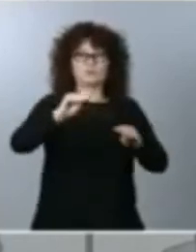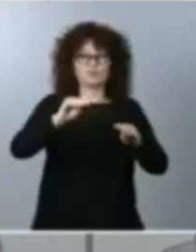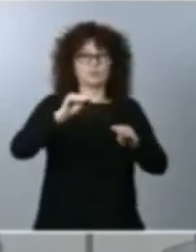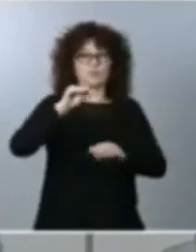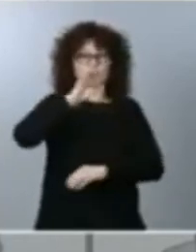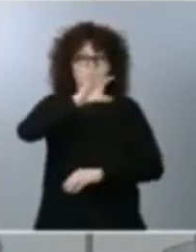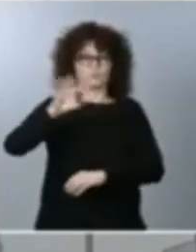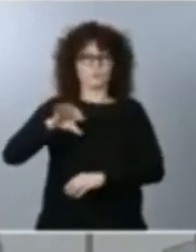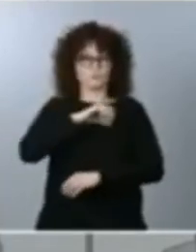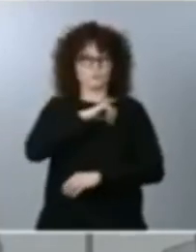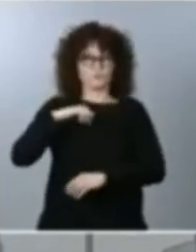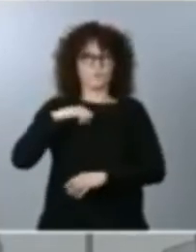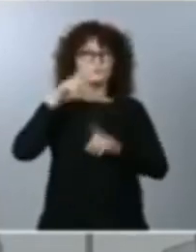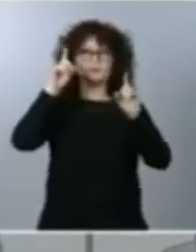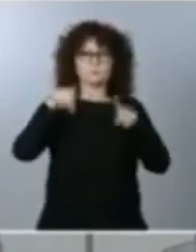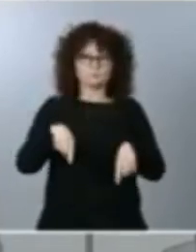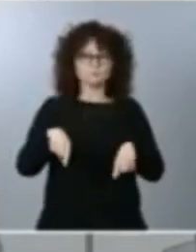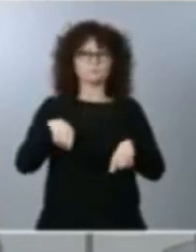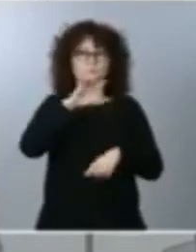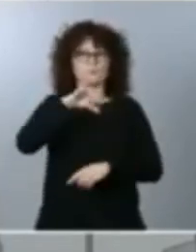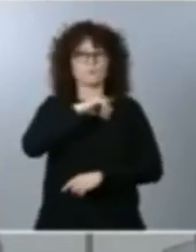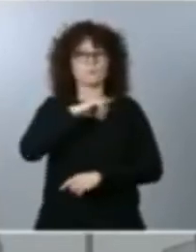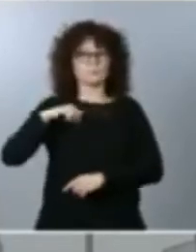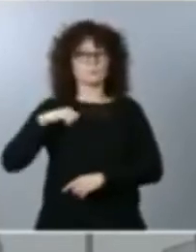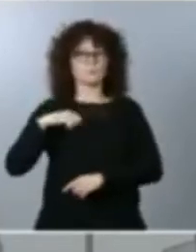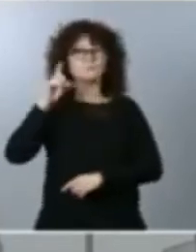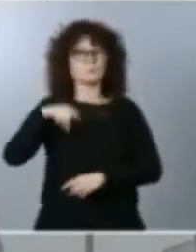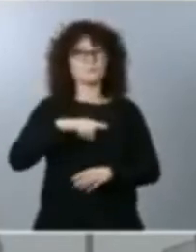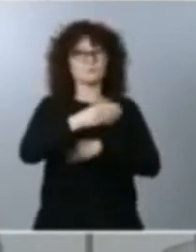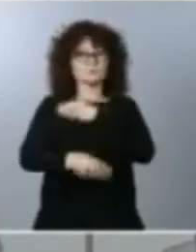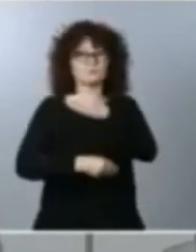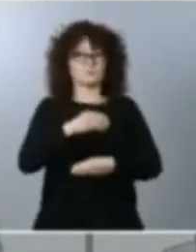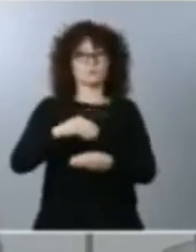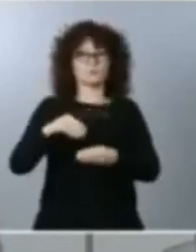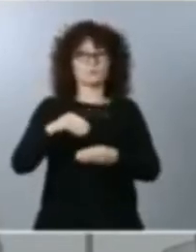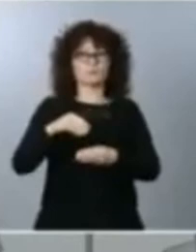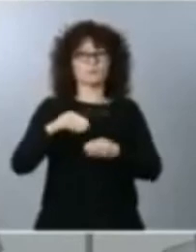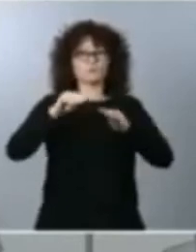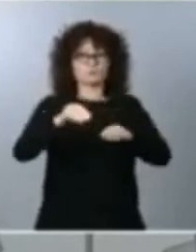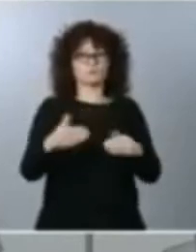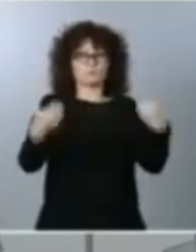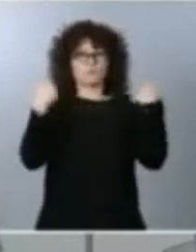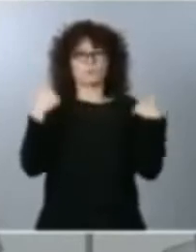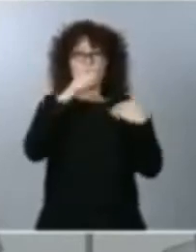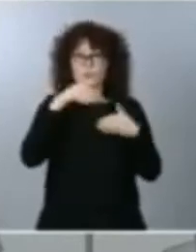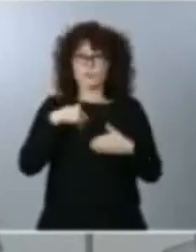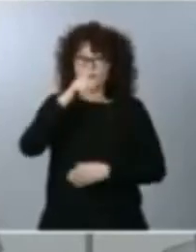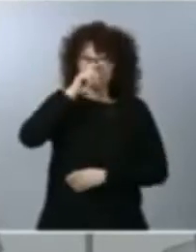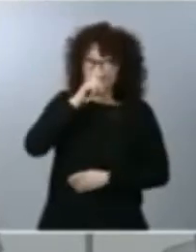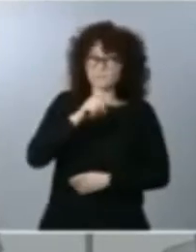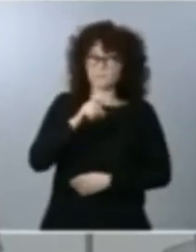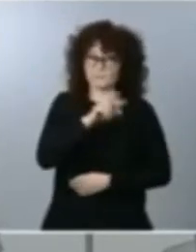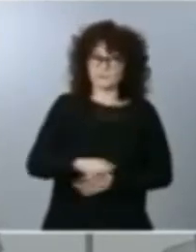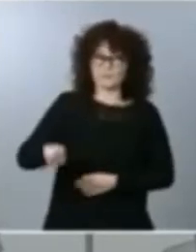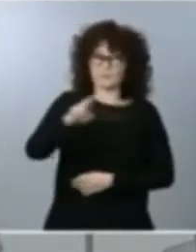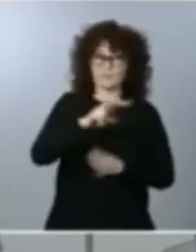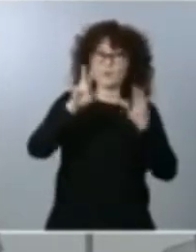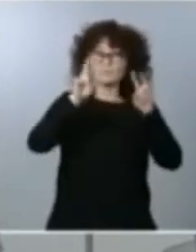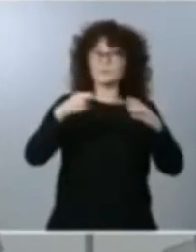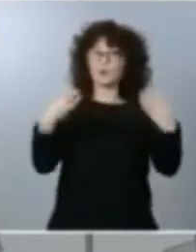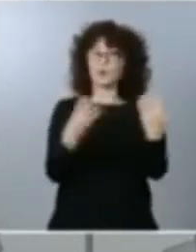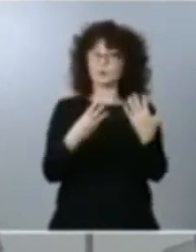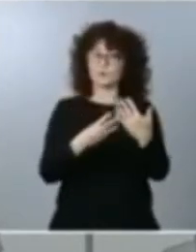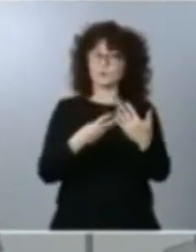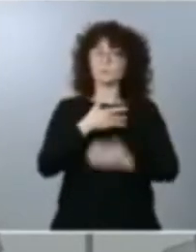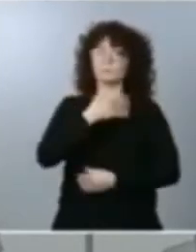haciendo lo propio también en el ámbito de sus competencias porque insisto el título octavo es un título que habilita a las comunidades autónomas y a los